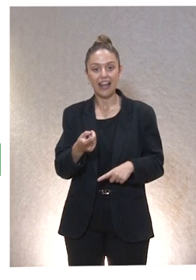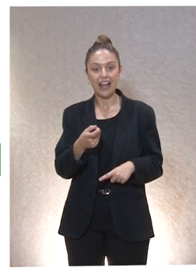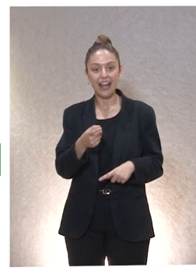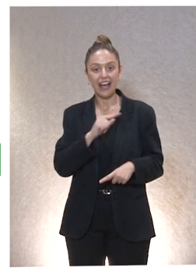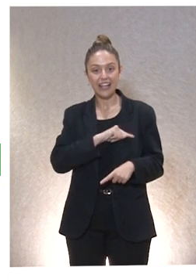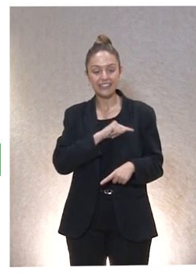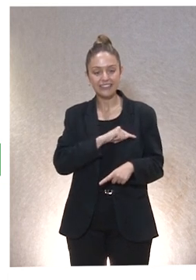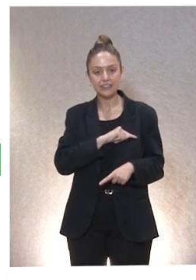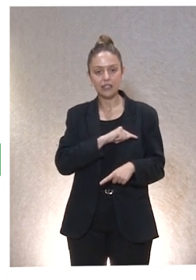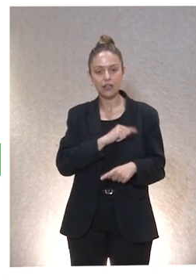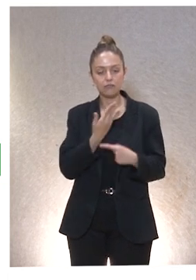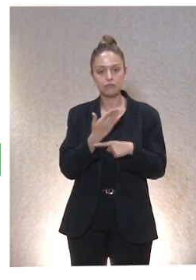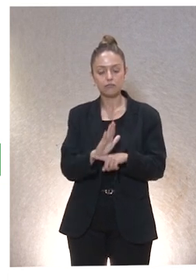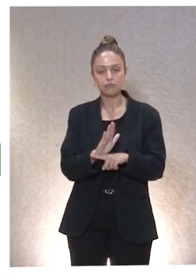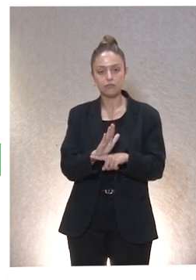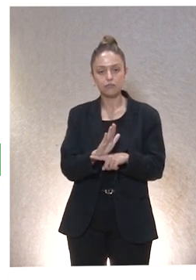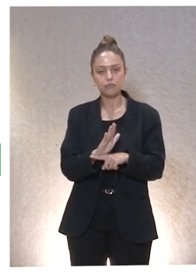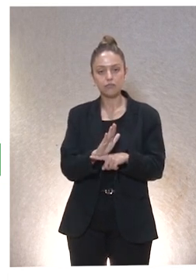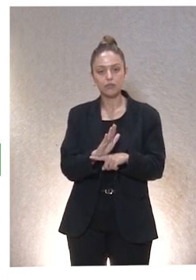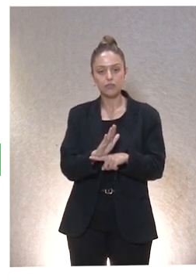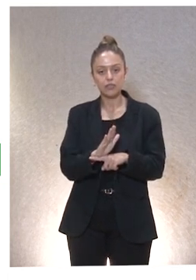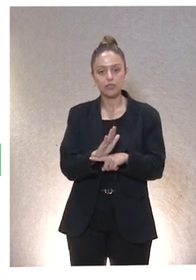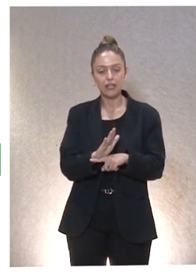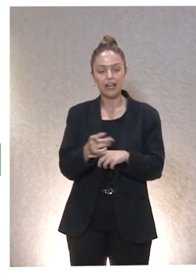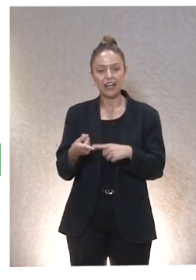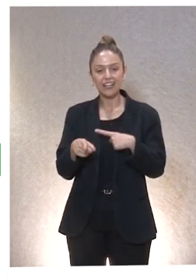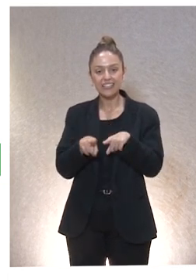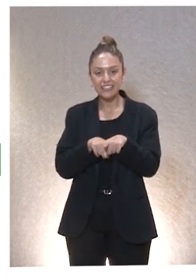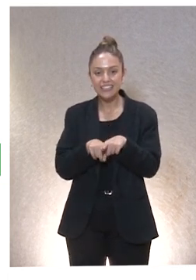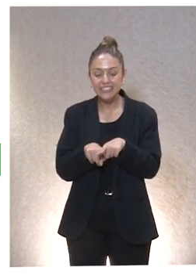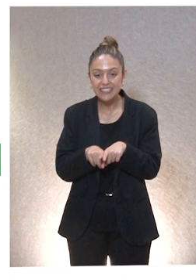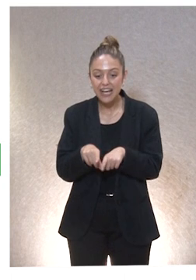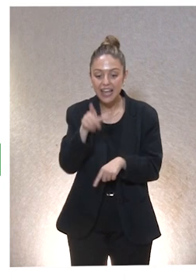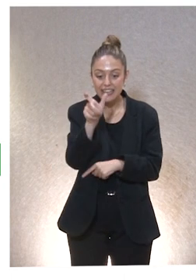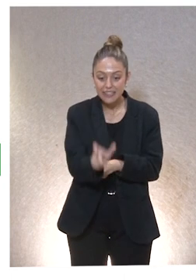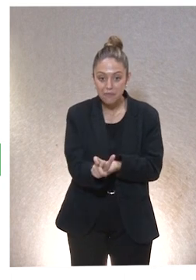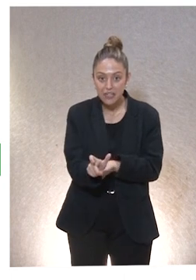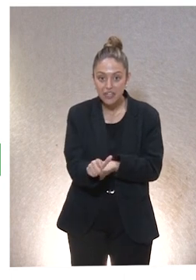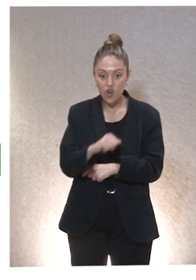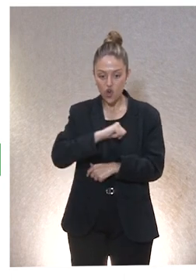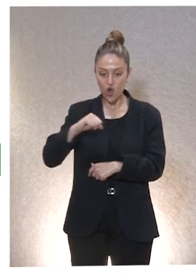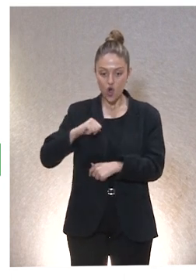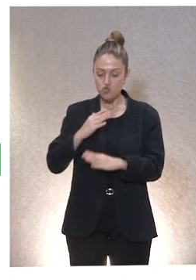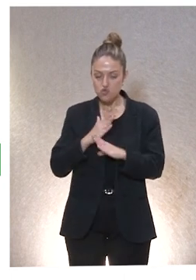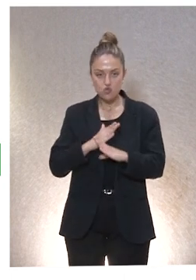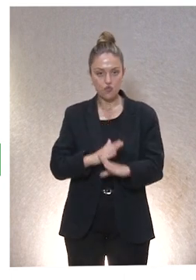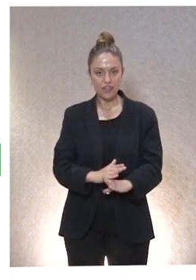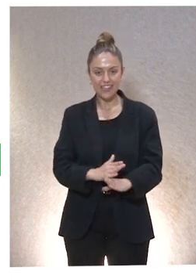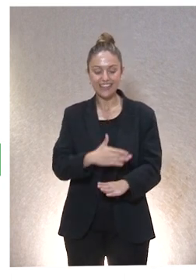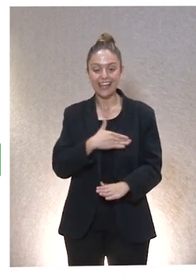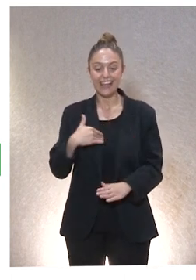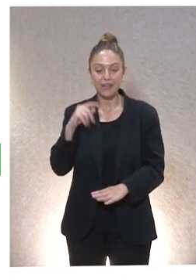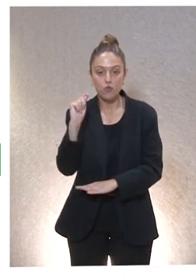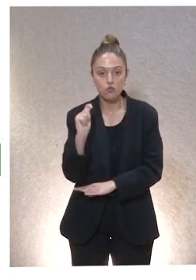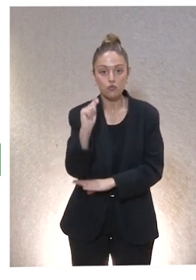es que, digamos, la crítica radical dice ese individuo autosuficiente que parece que queremos ser